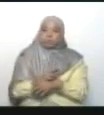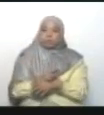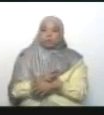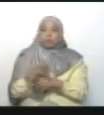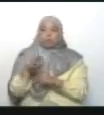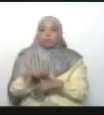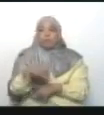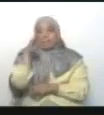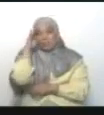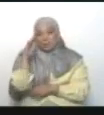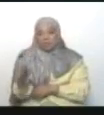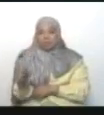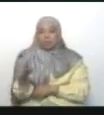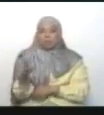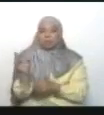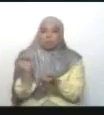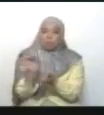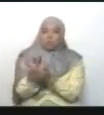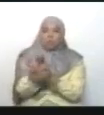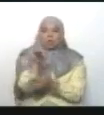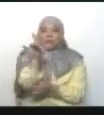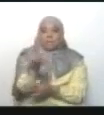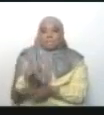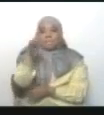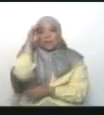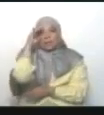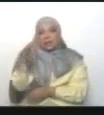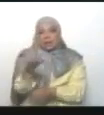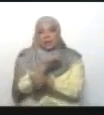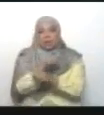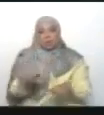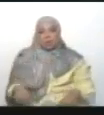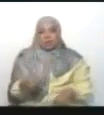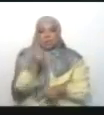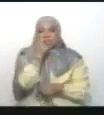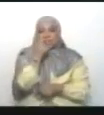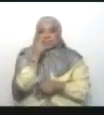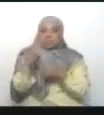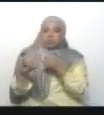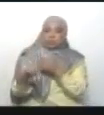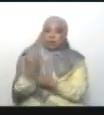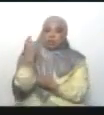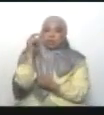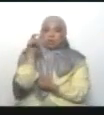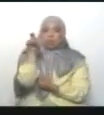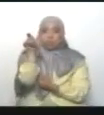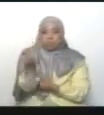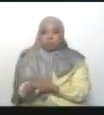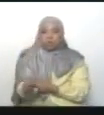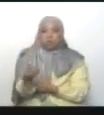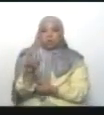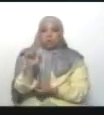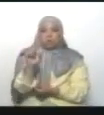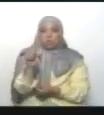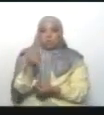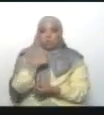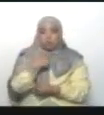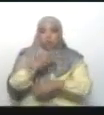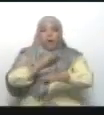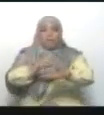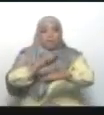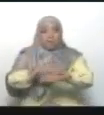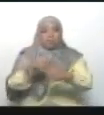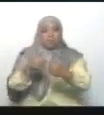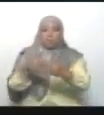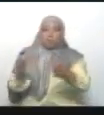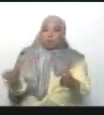degradación militar y a la expulsión de la Fuerza Armada Nacional Bolivariana de estos traidores y mercenarios. Y aquí, públicamente, le